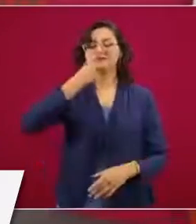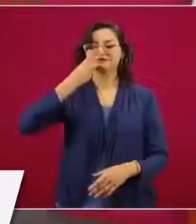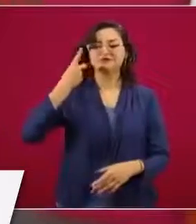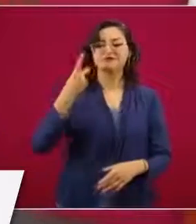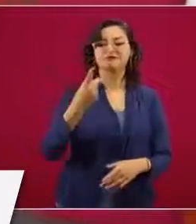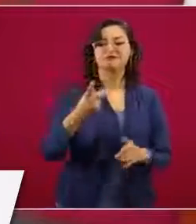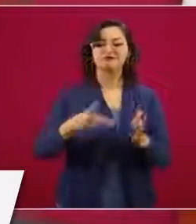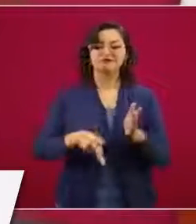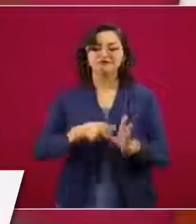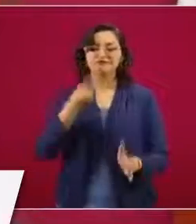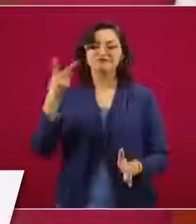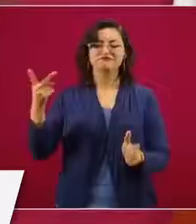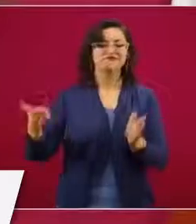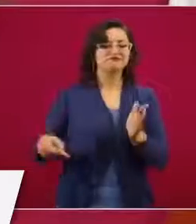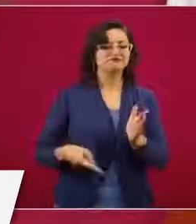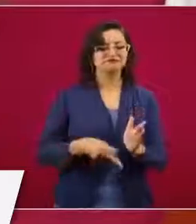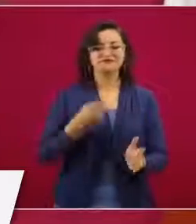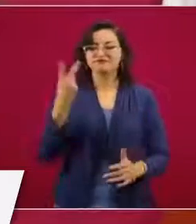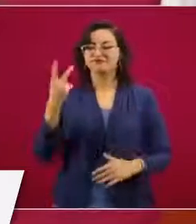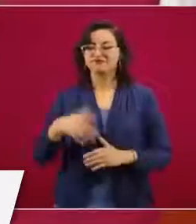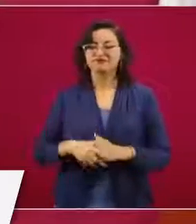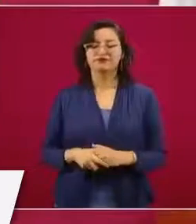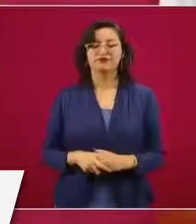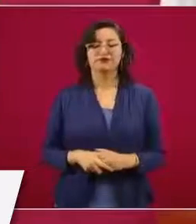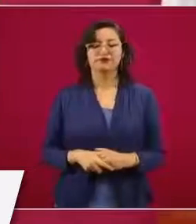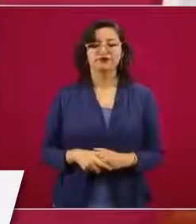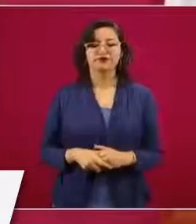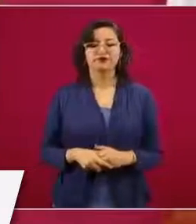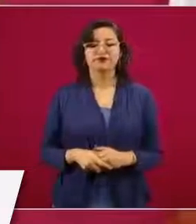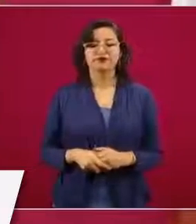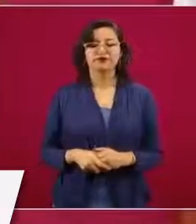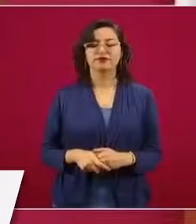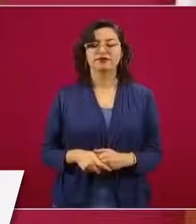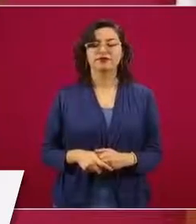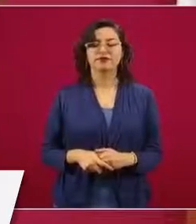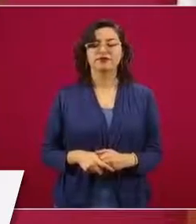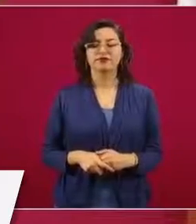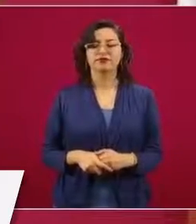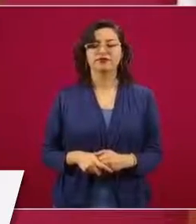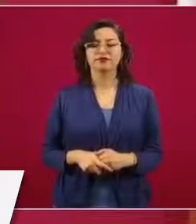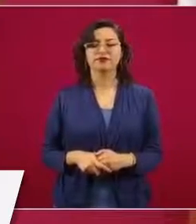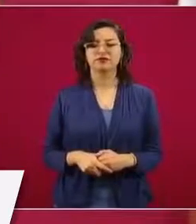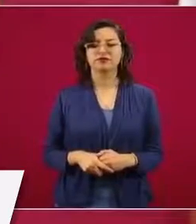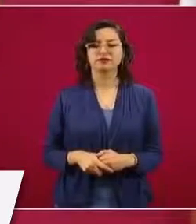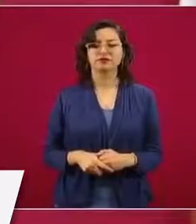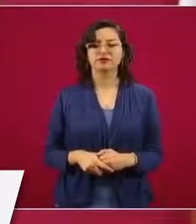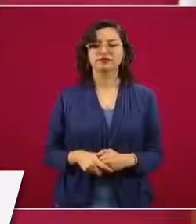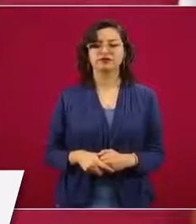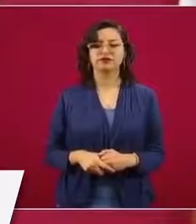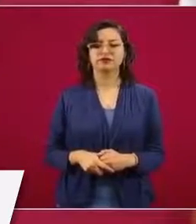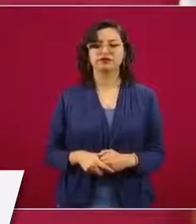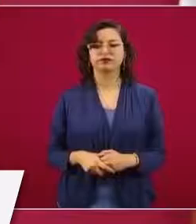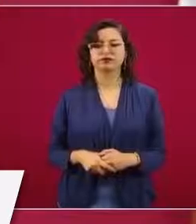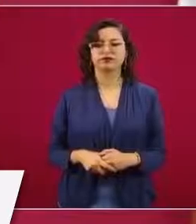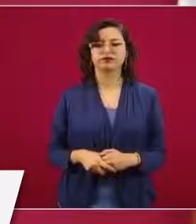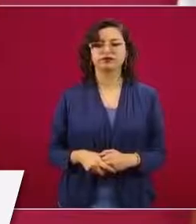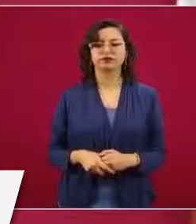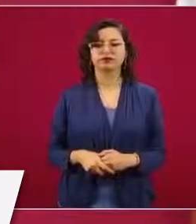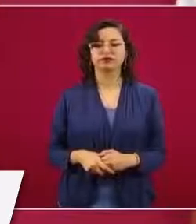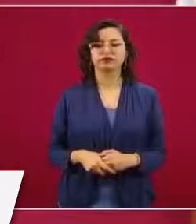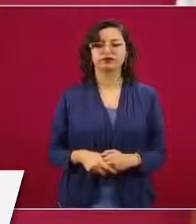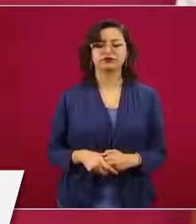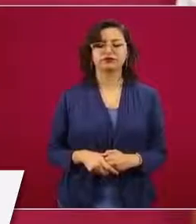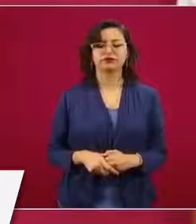de que México está en los primeros lugares